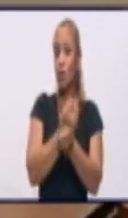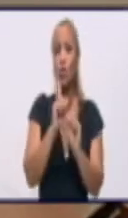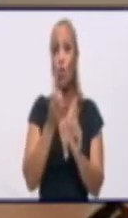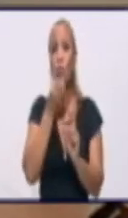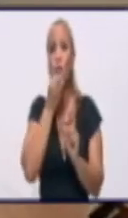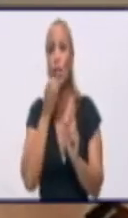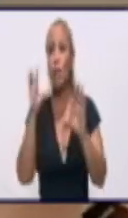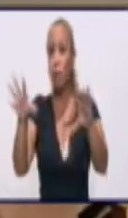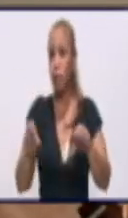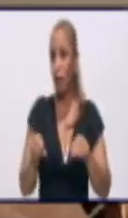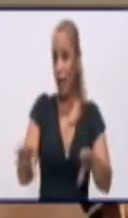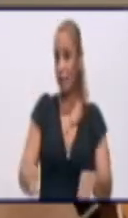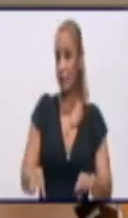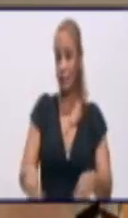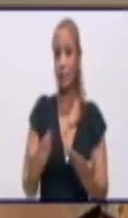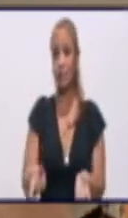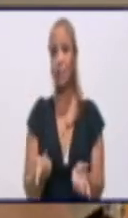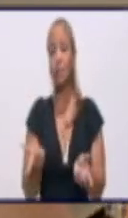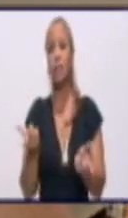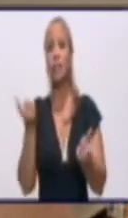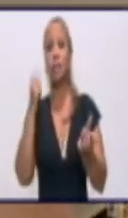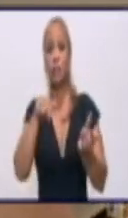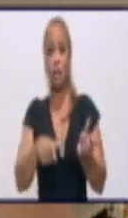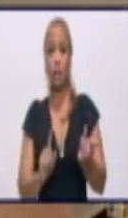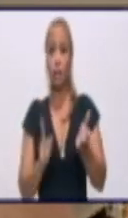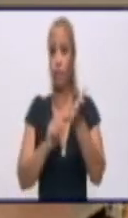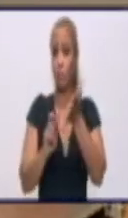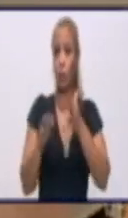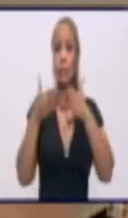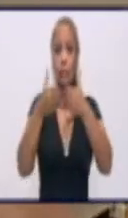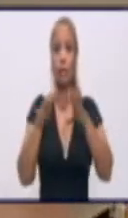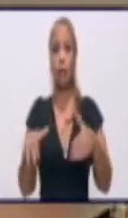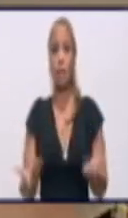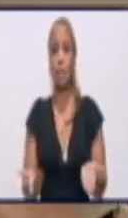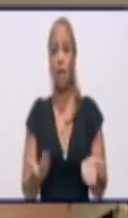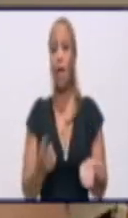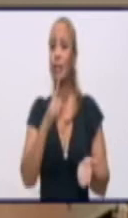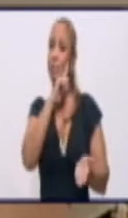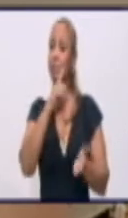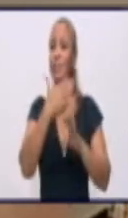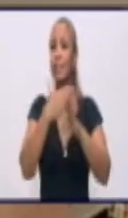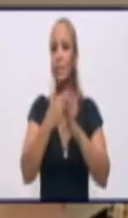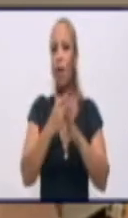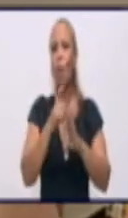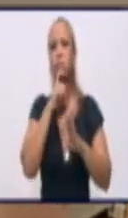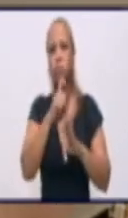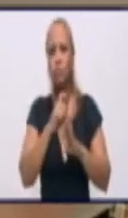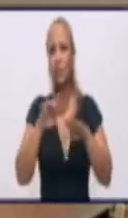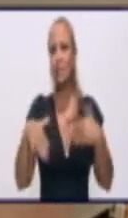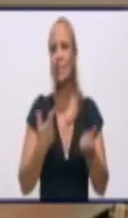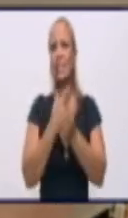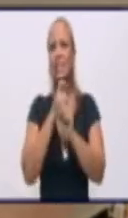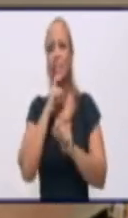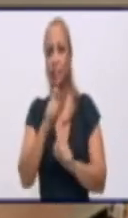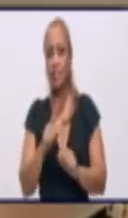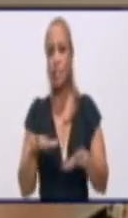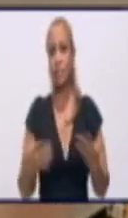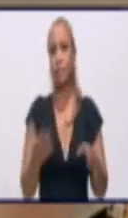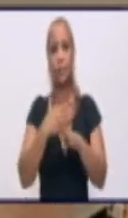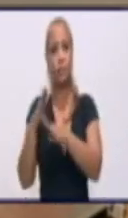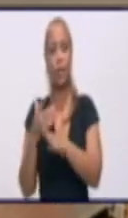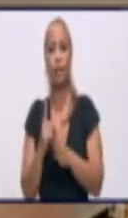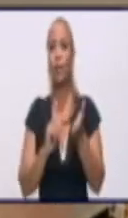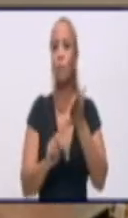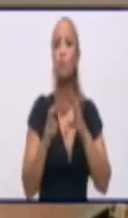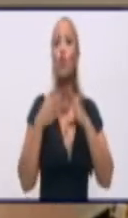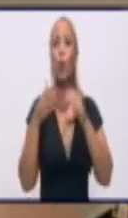asumir los casos que asumía de nosotros acá. Es decir, que la situación se va complejizando en las diferentes provincias. Entonces,